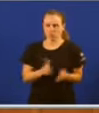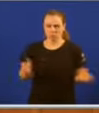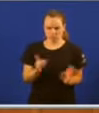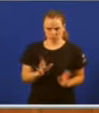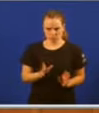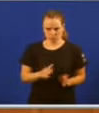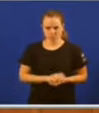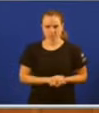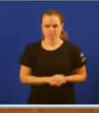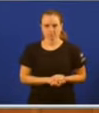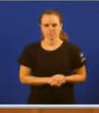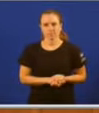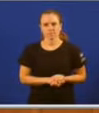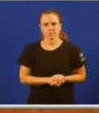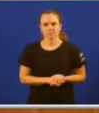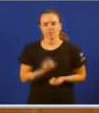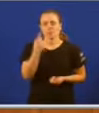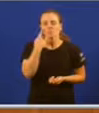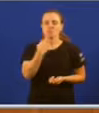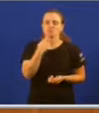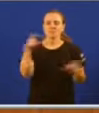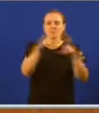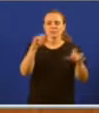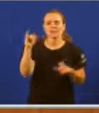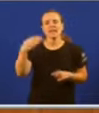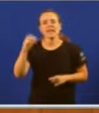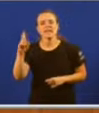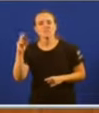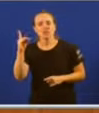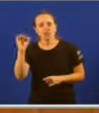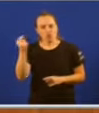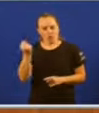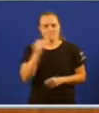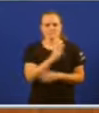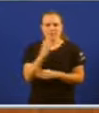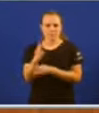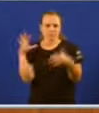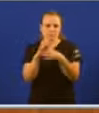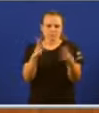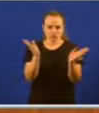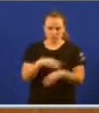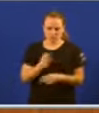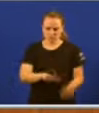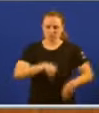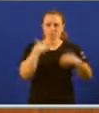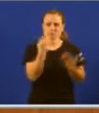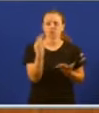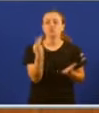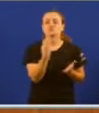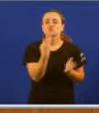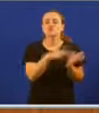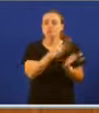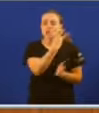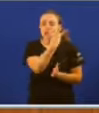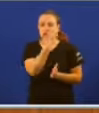incluíla. E mire, non me diga que Iberdrola e o Partido Popular non teñen vínculos, que deron 2.200 megavatios os gobernos do